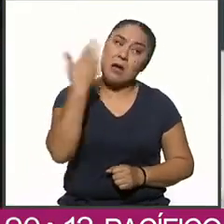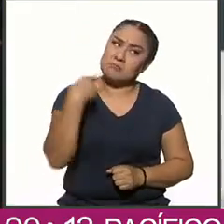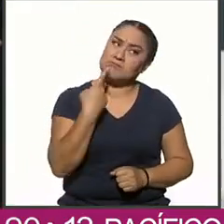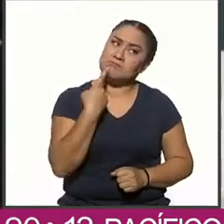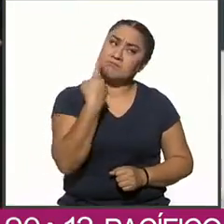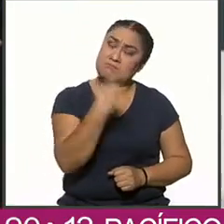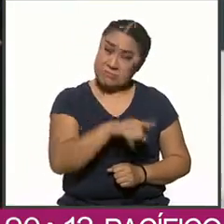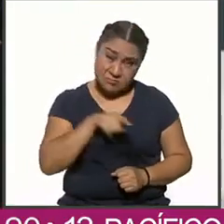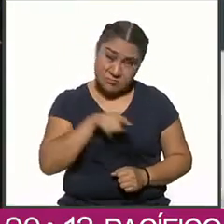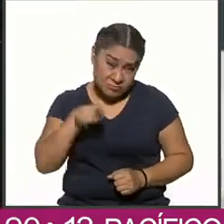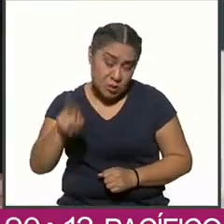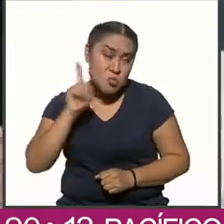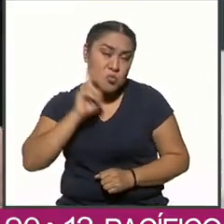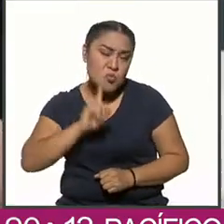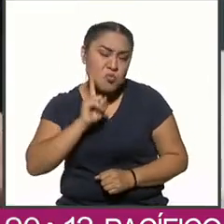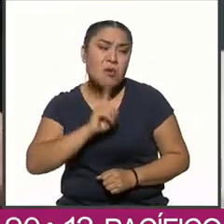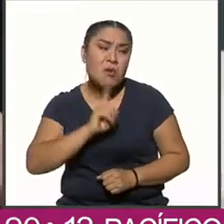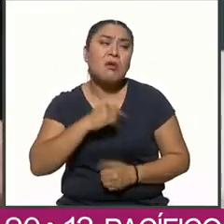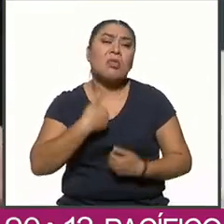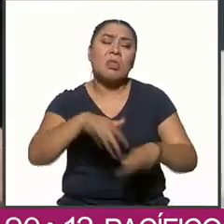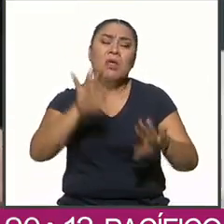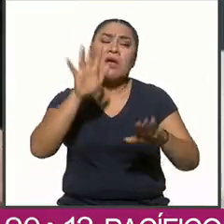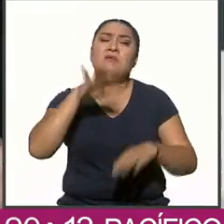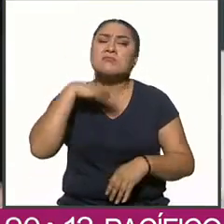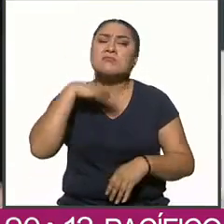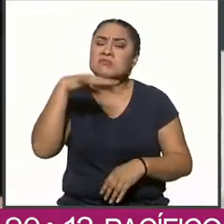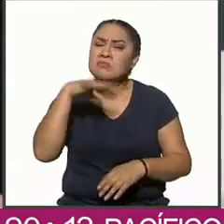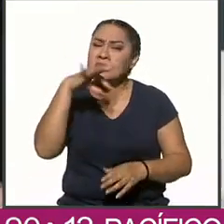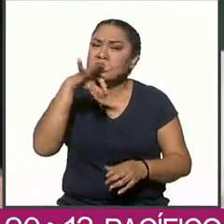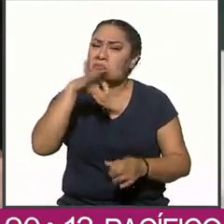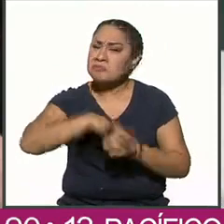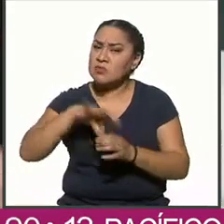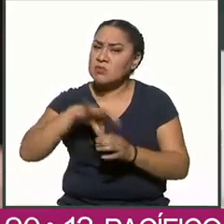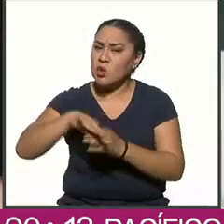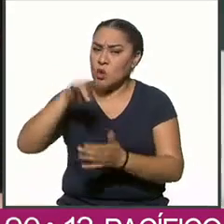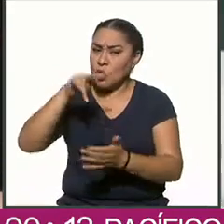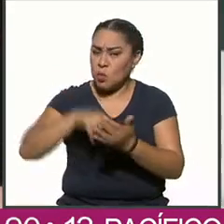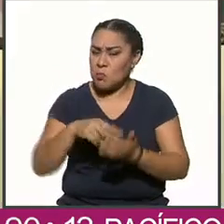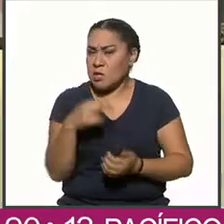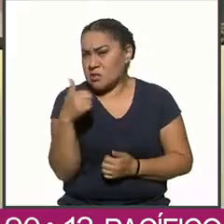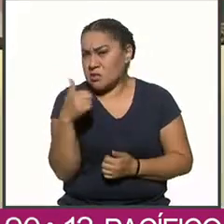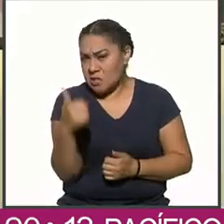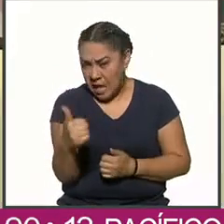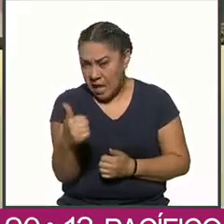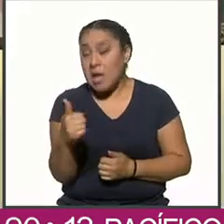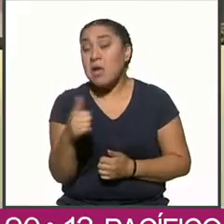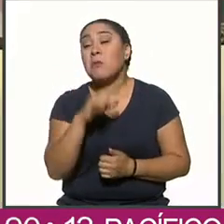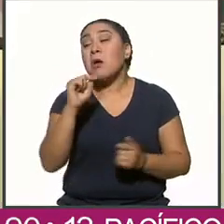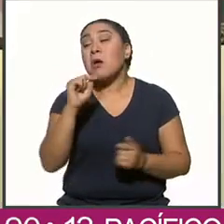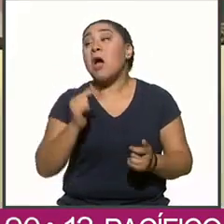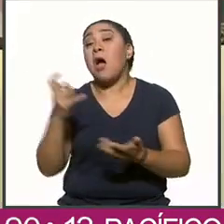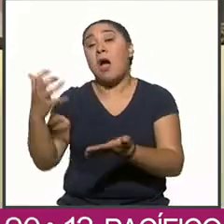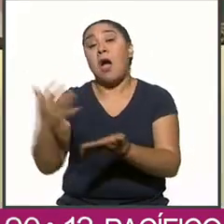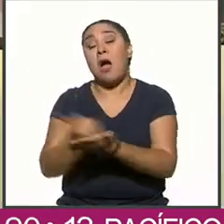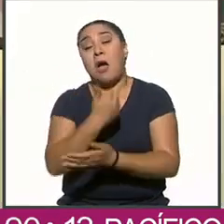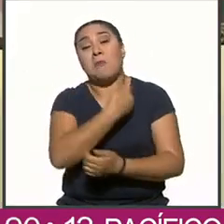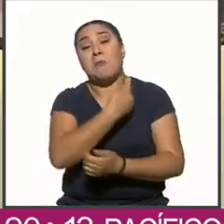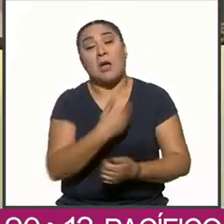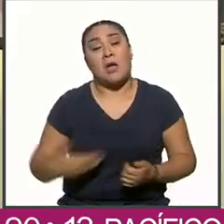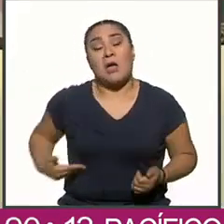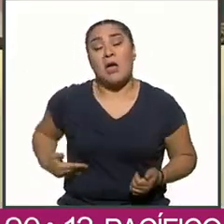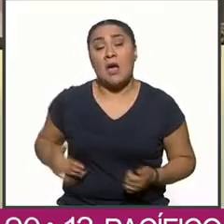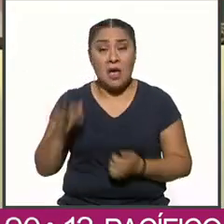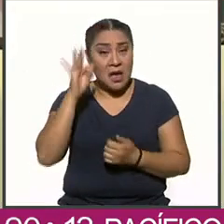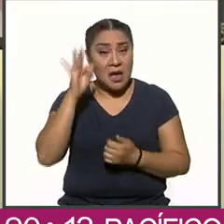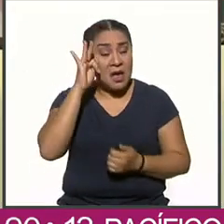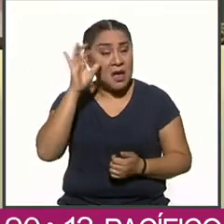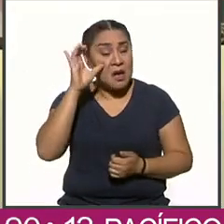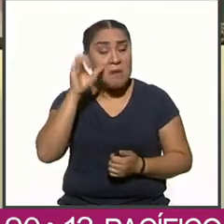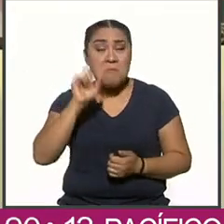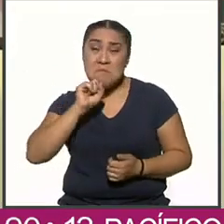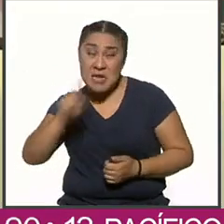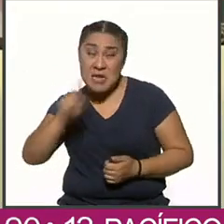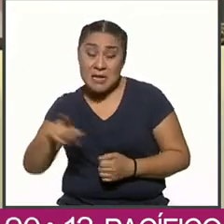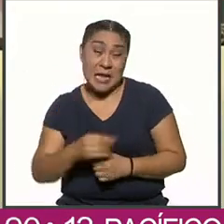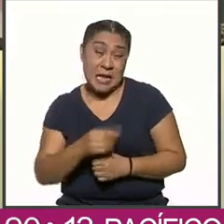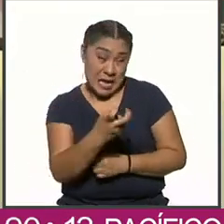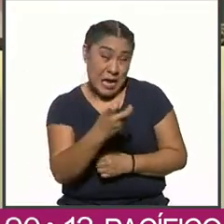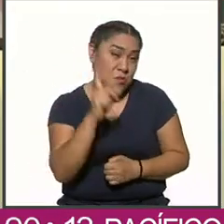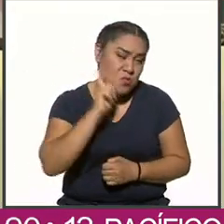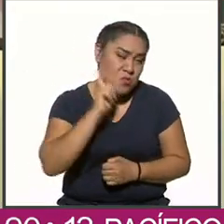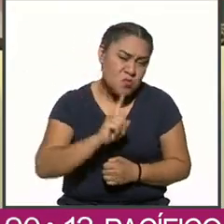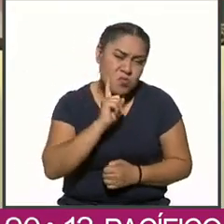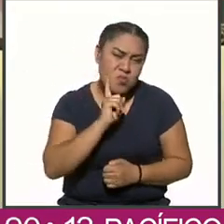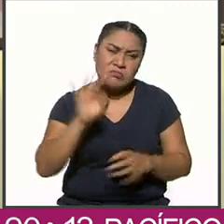permitir el fraude electoral de 2006 y regalarle la presidencia a Felipe Calderón. Ella fue